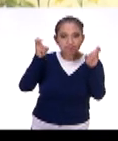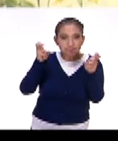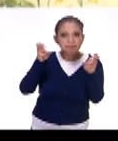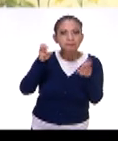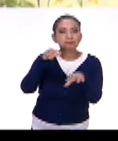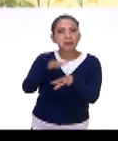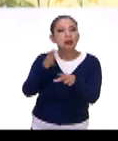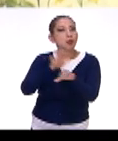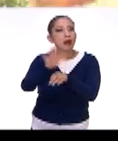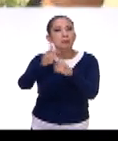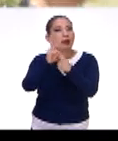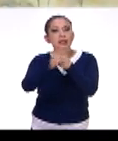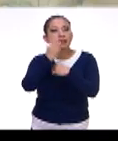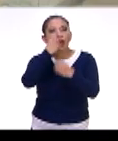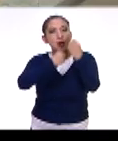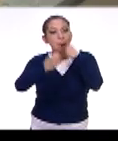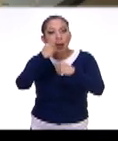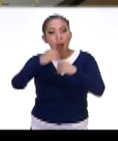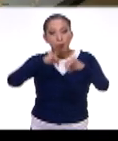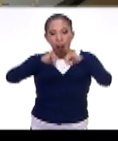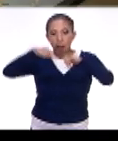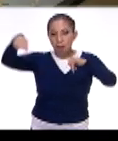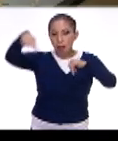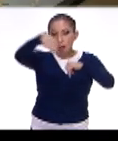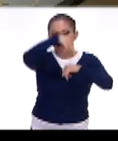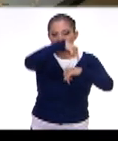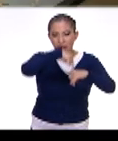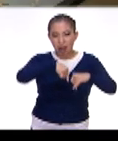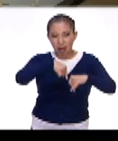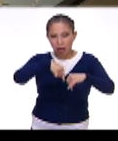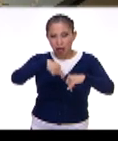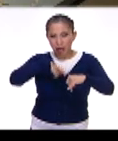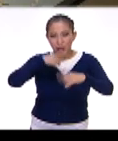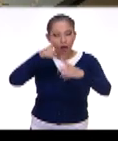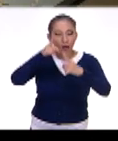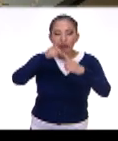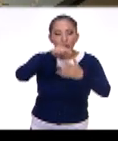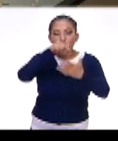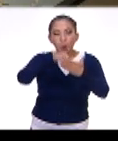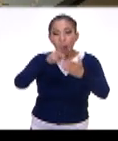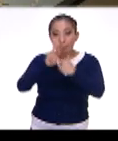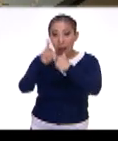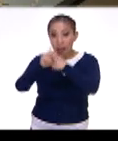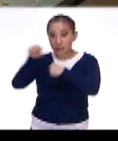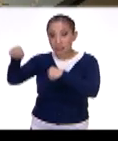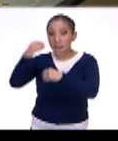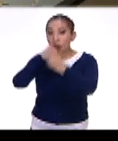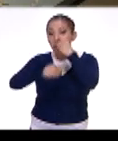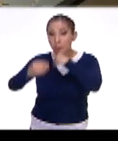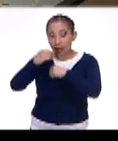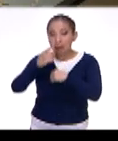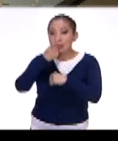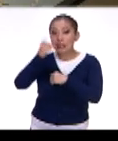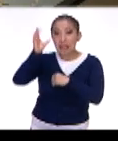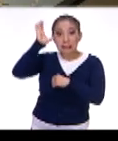en qué países se consume. Tenemos un mapamundi, estamos hablando de varios países donde se consume. Hay que decir que China es donde